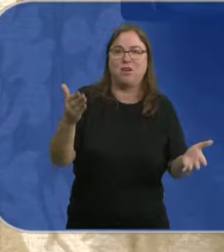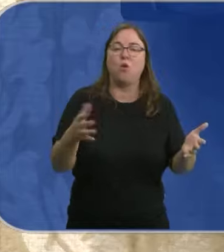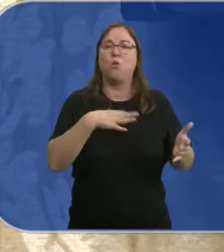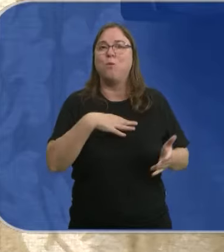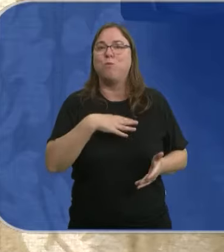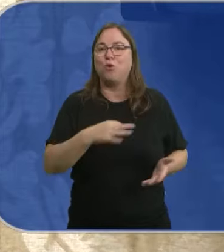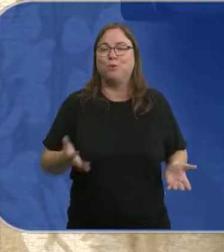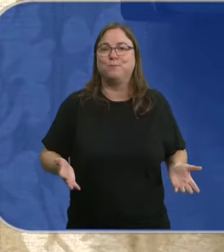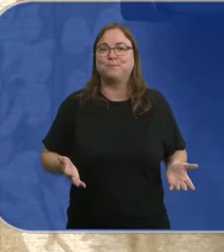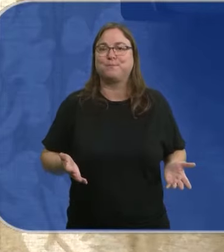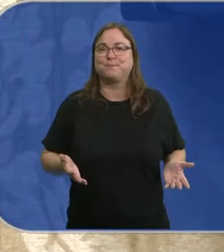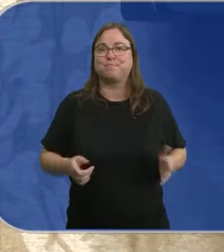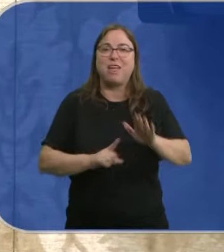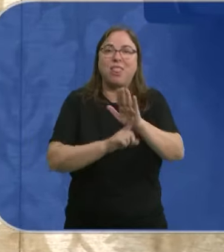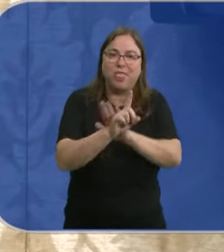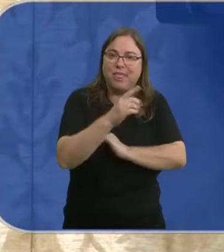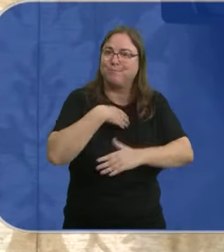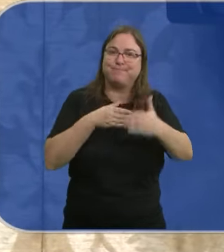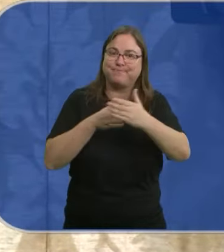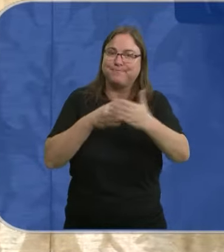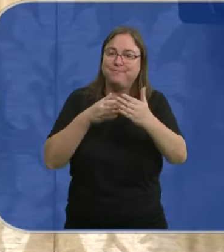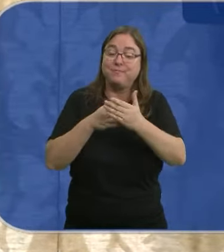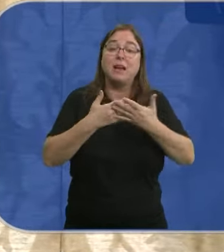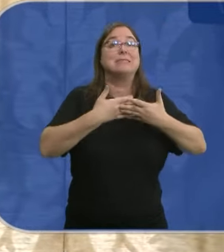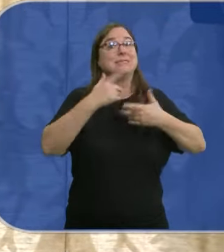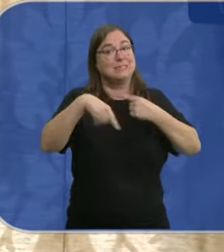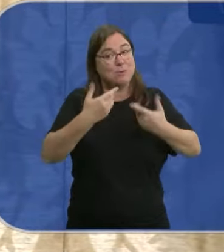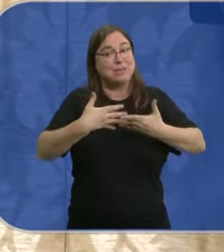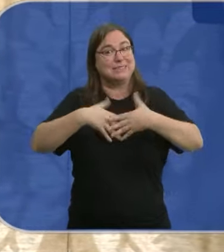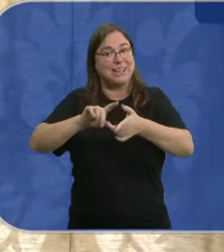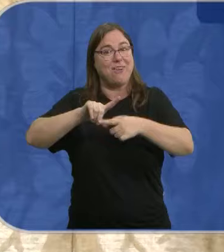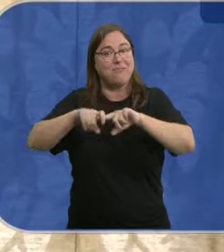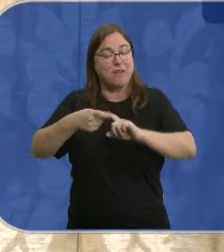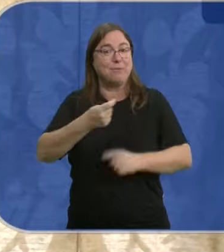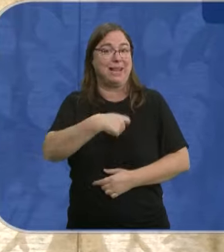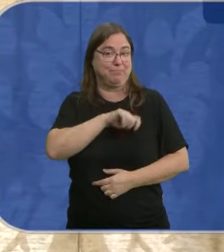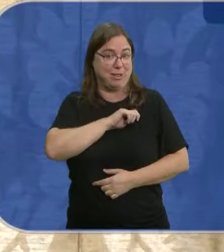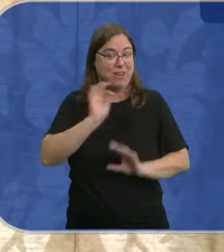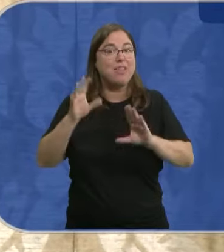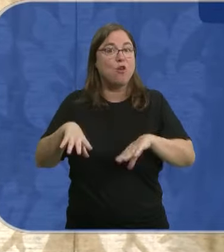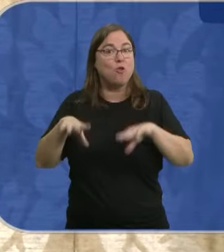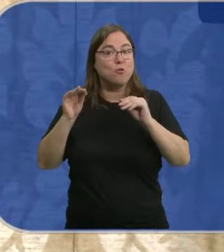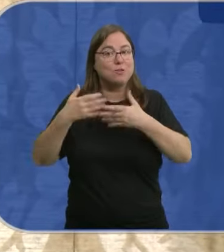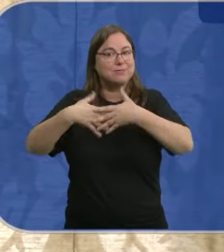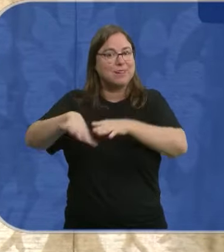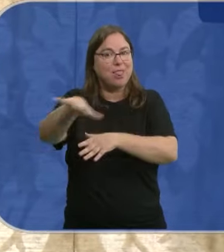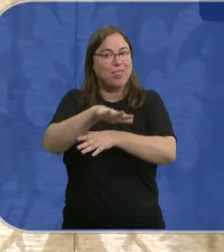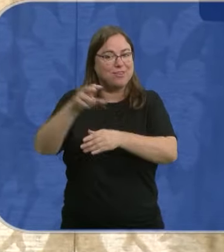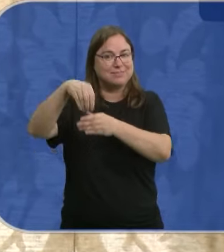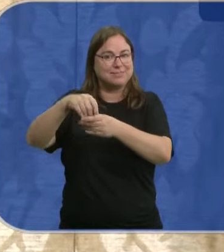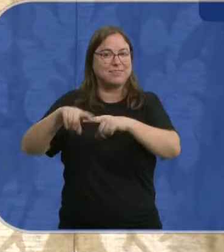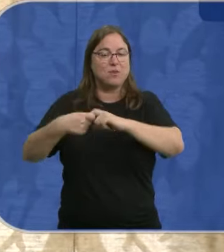logramos avanzar. Nos integramos con una familia española burgalesa de la zona,